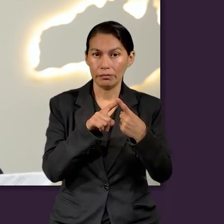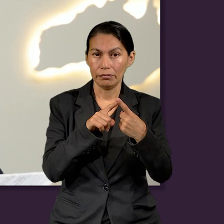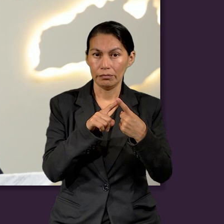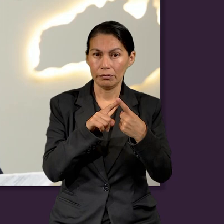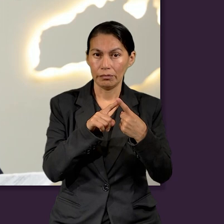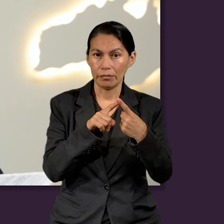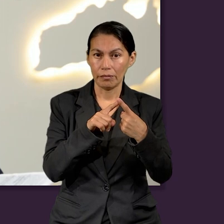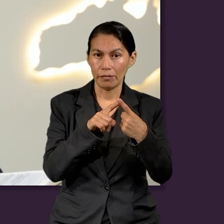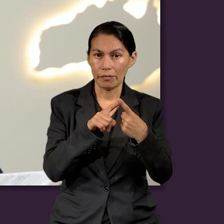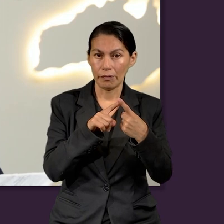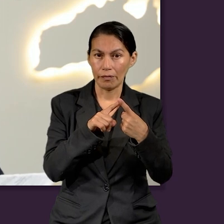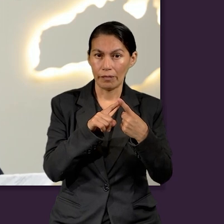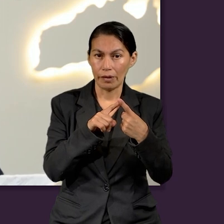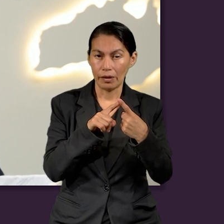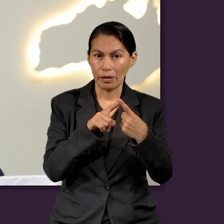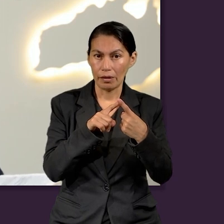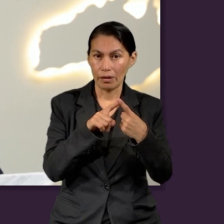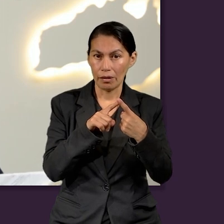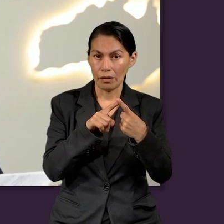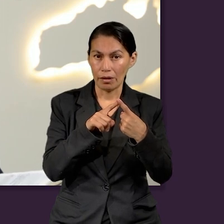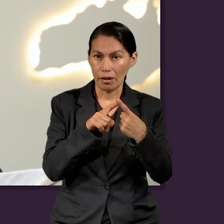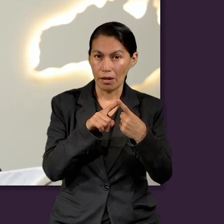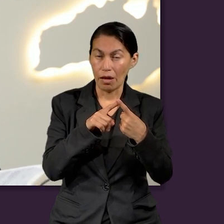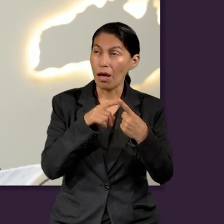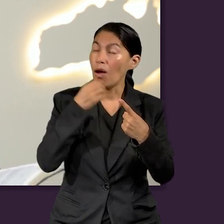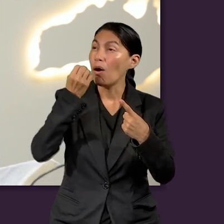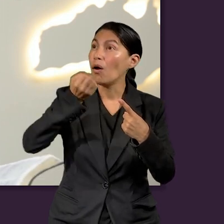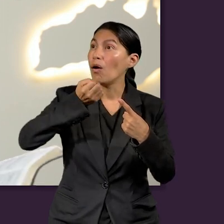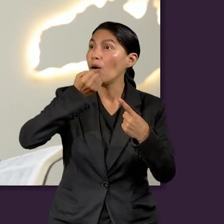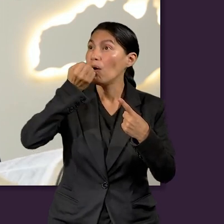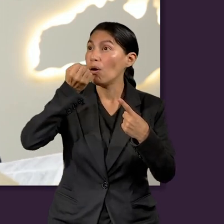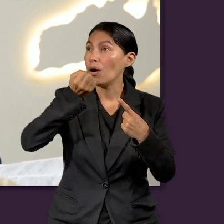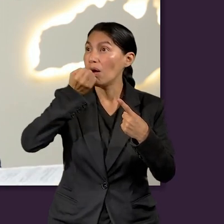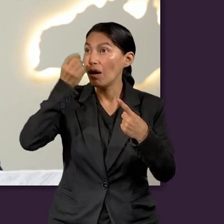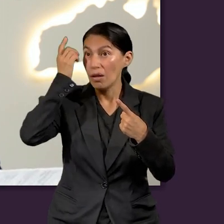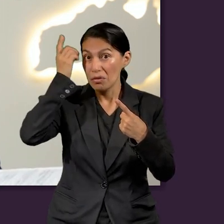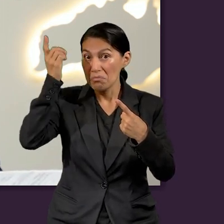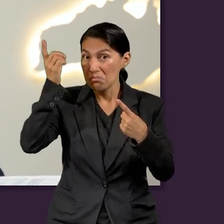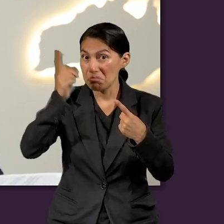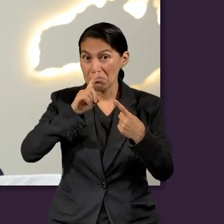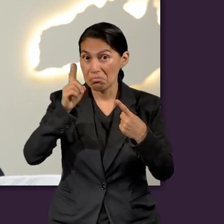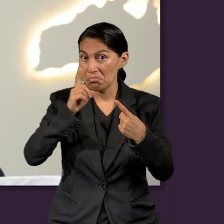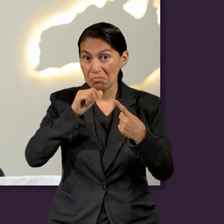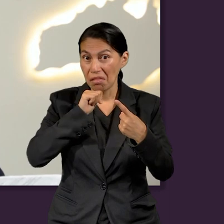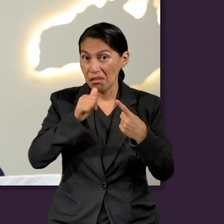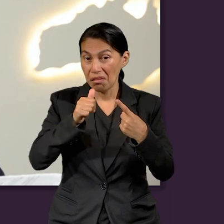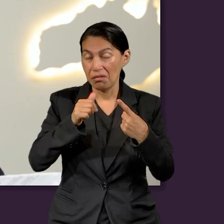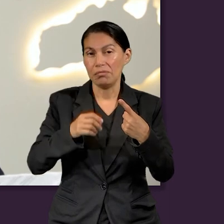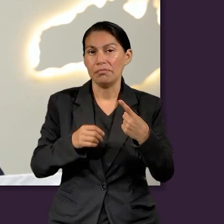ver con la falta de consultar a Dios.